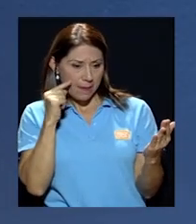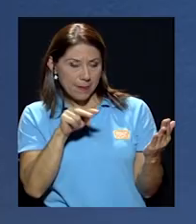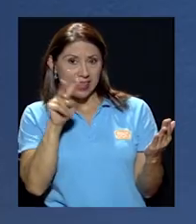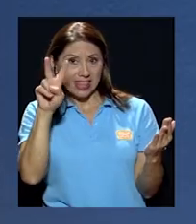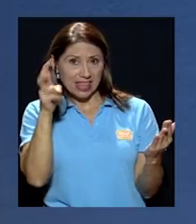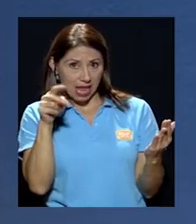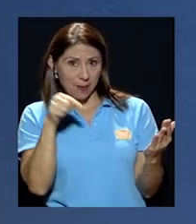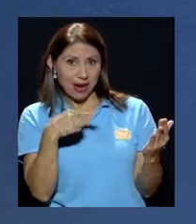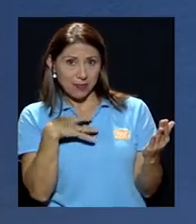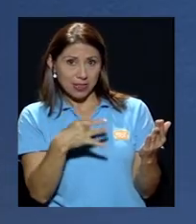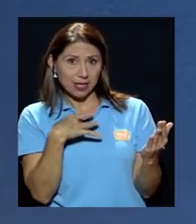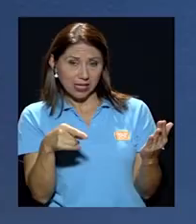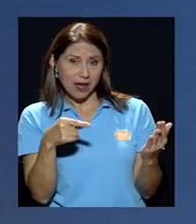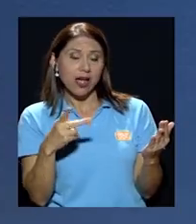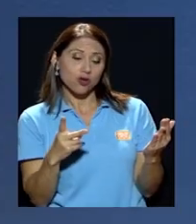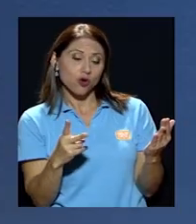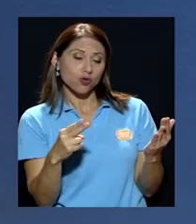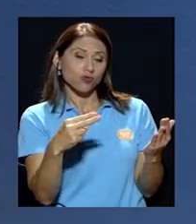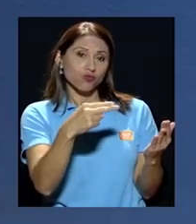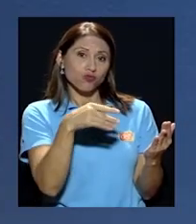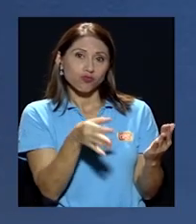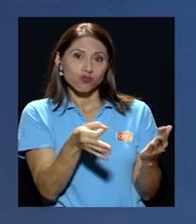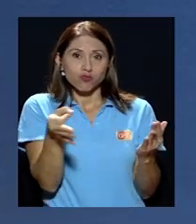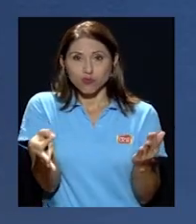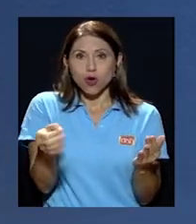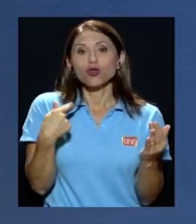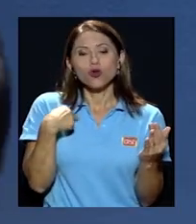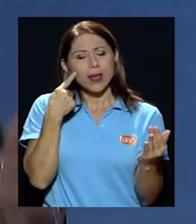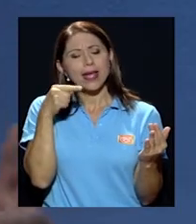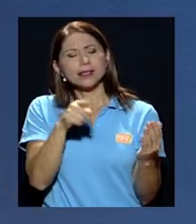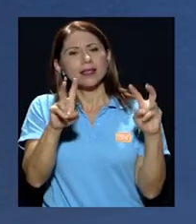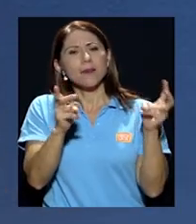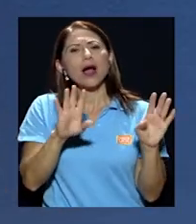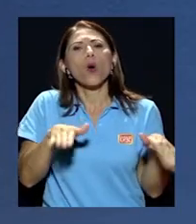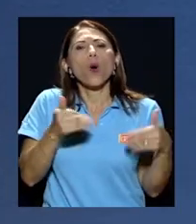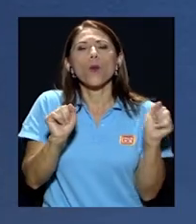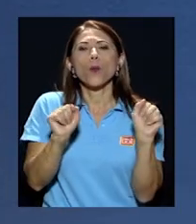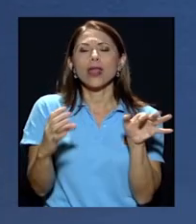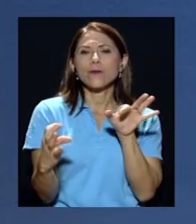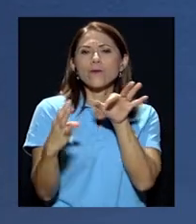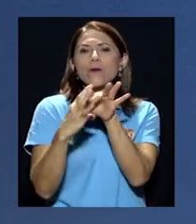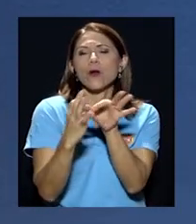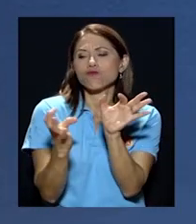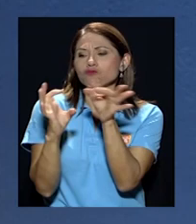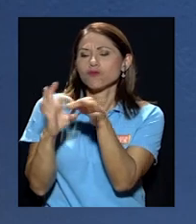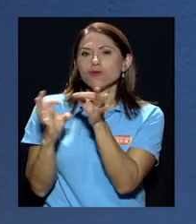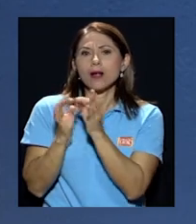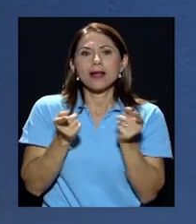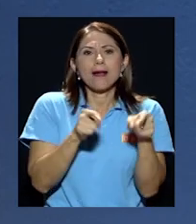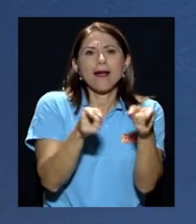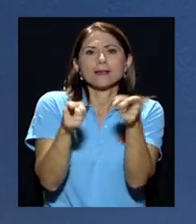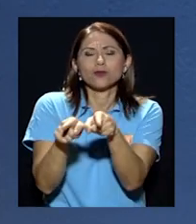de este tema que me interesaban, que yo veía cómo podía irlo relacionando, casos que surgían, juicios